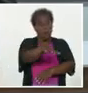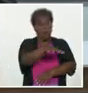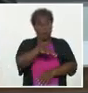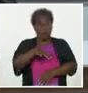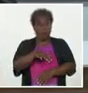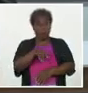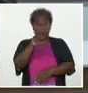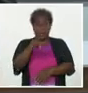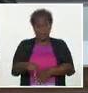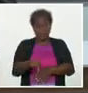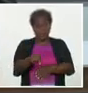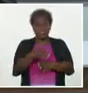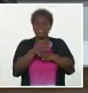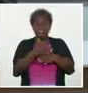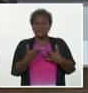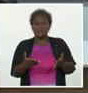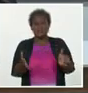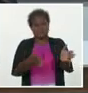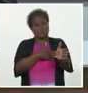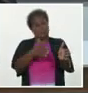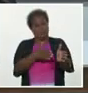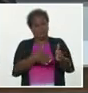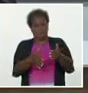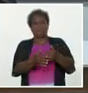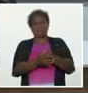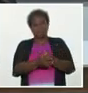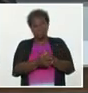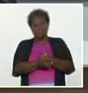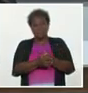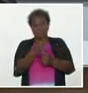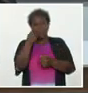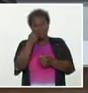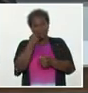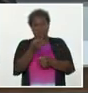es una indisciplina. Hay que verlo desde otro punto de vista.